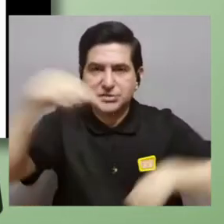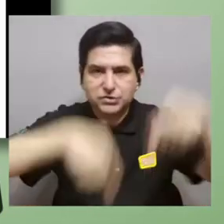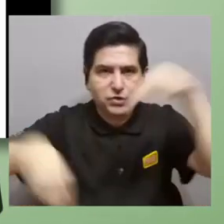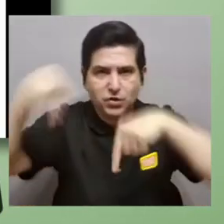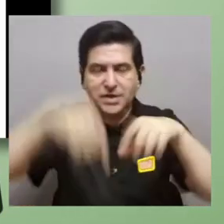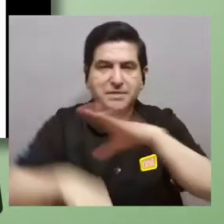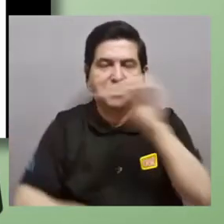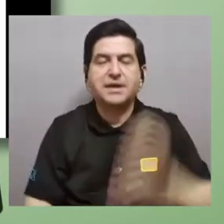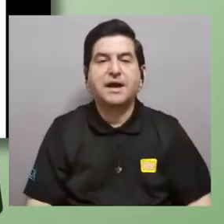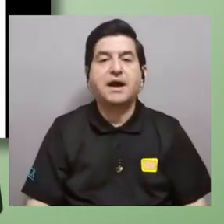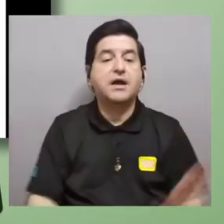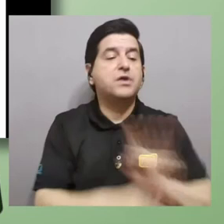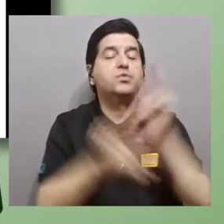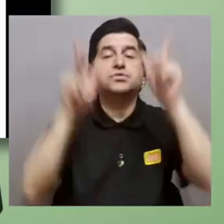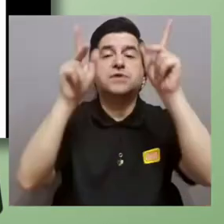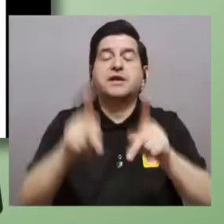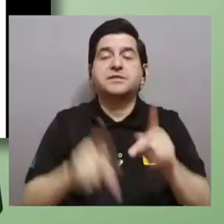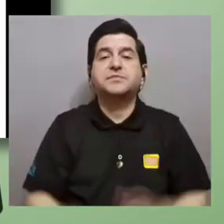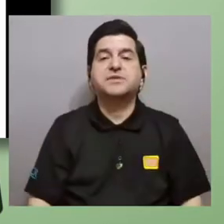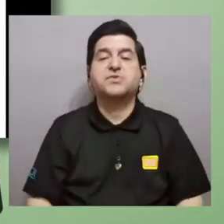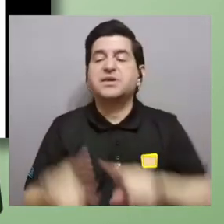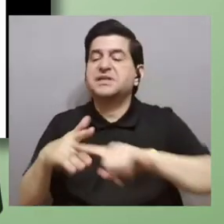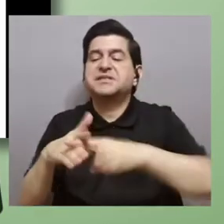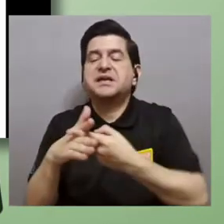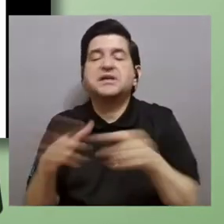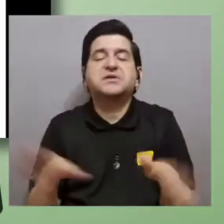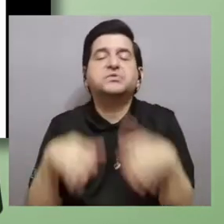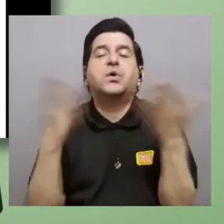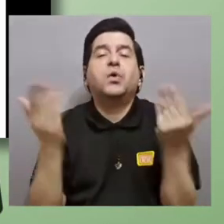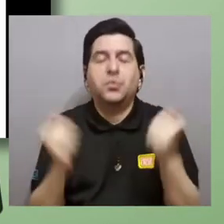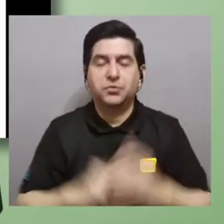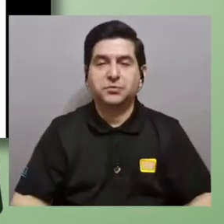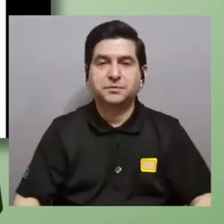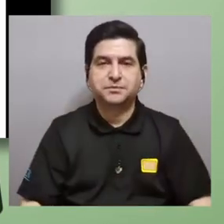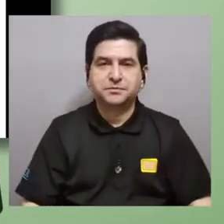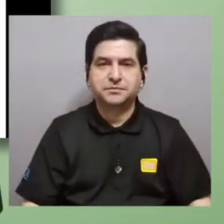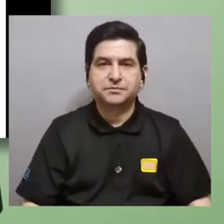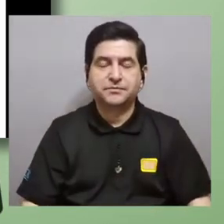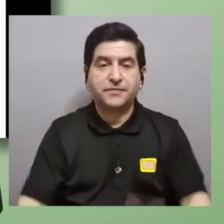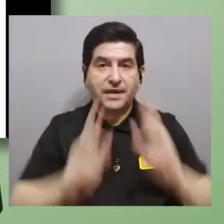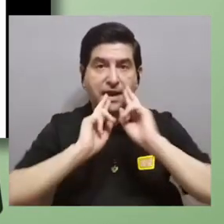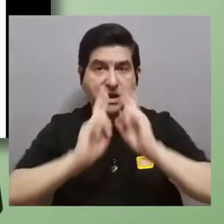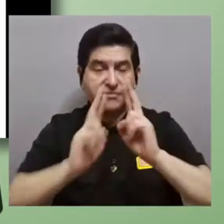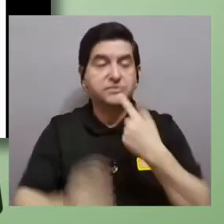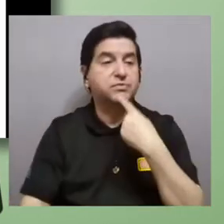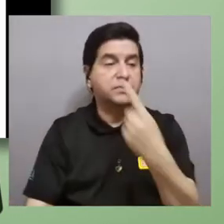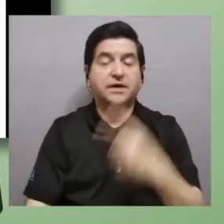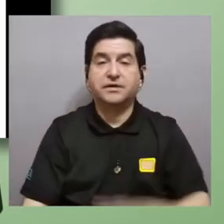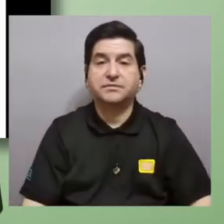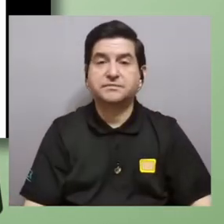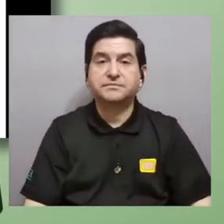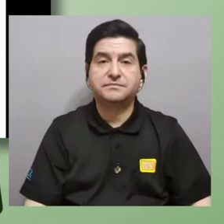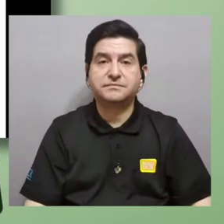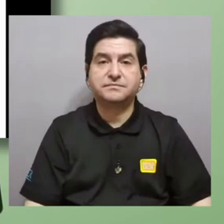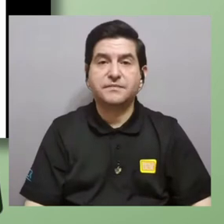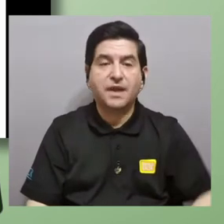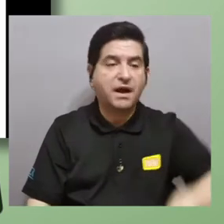química y cómo la usan las personas principiantes el resultado nosotros decimos